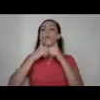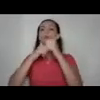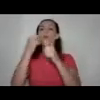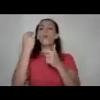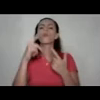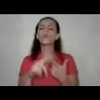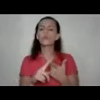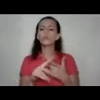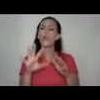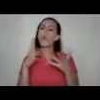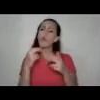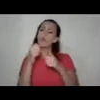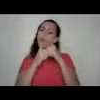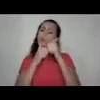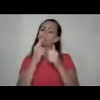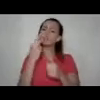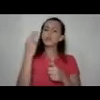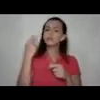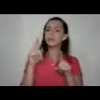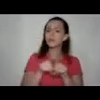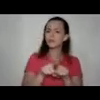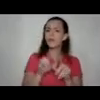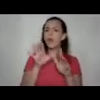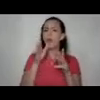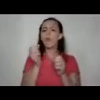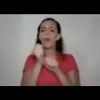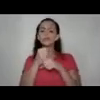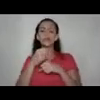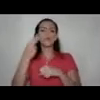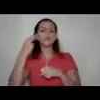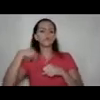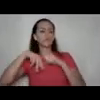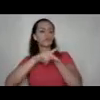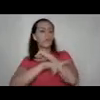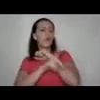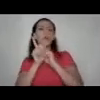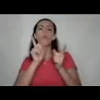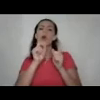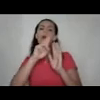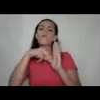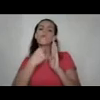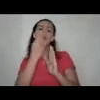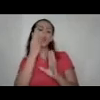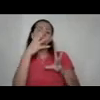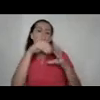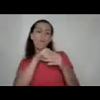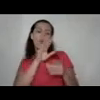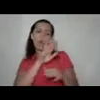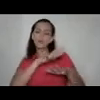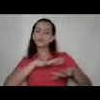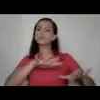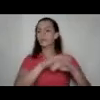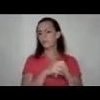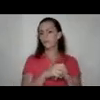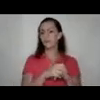noticia cómo construimos una historia también cómo construimos la historia de nuestro país y cuál es el rol de las mujeres dentro de ese espacio la